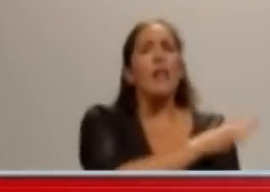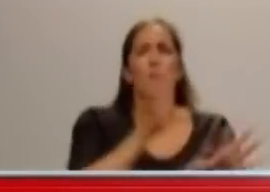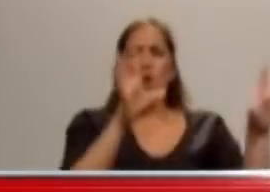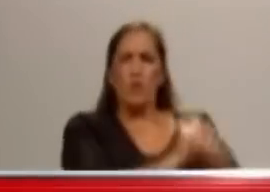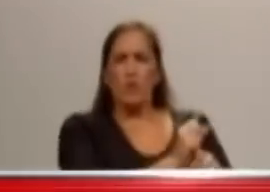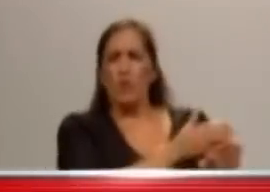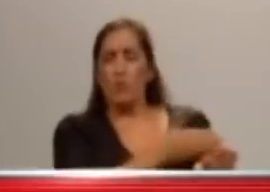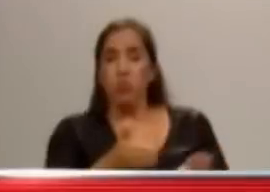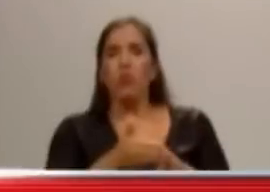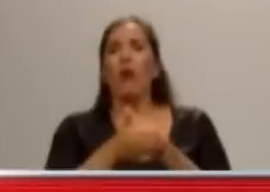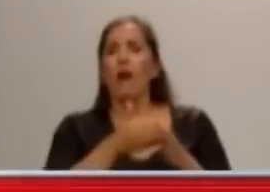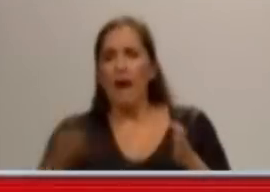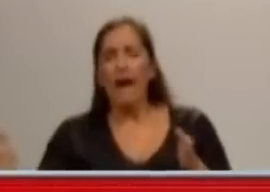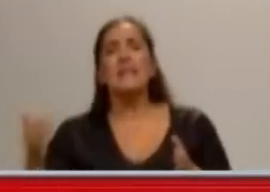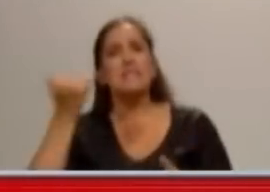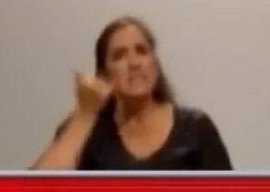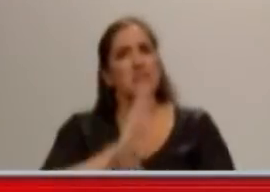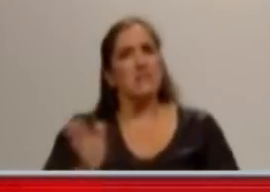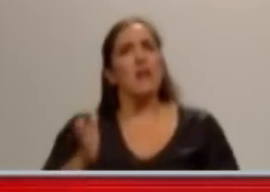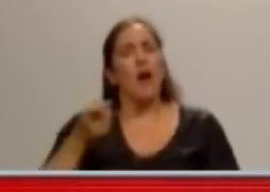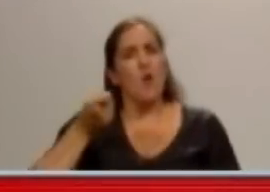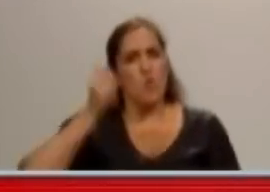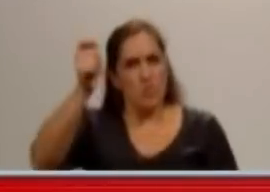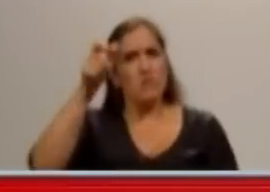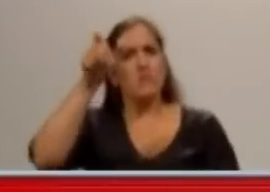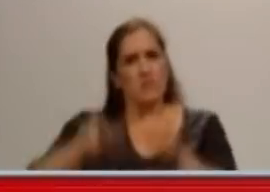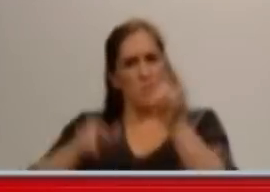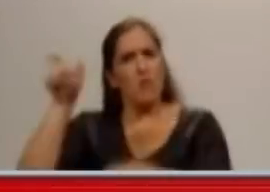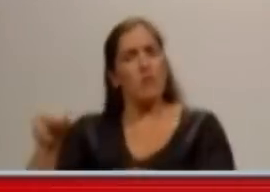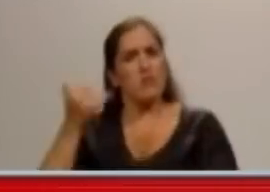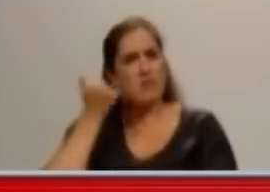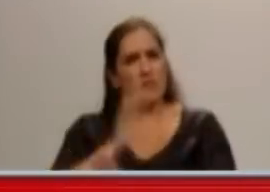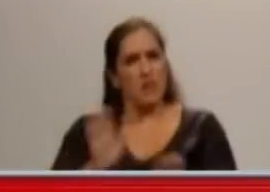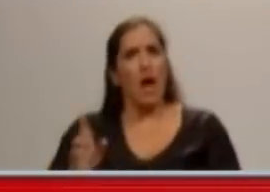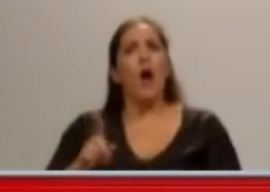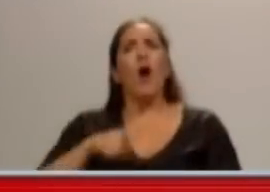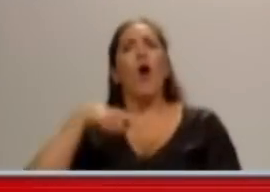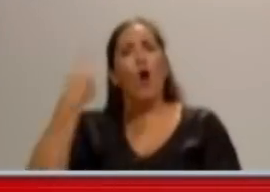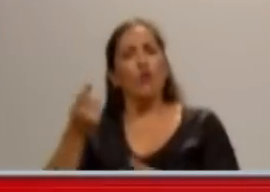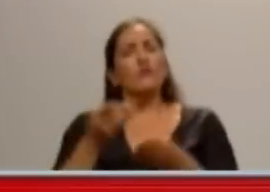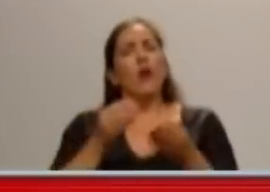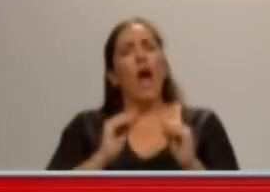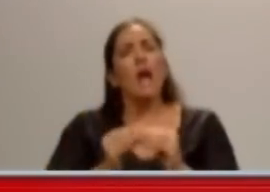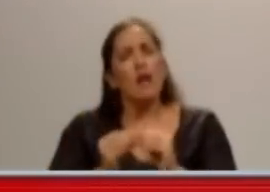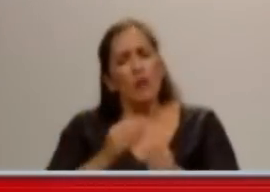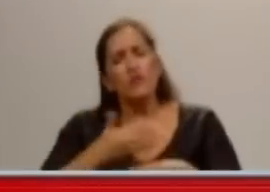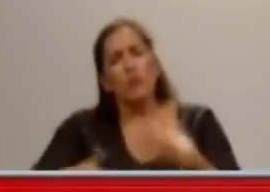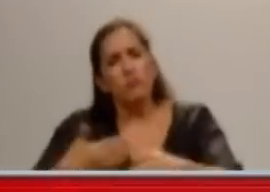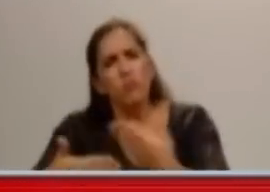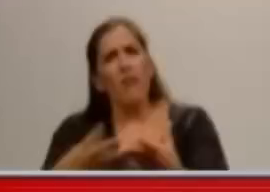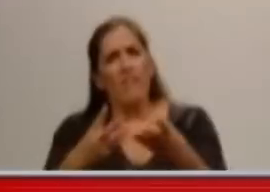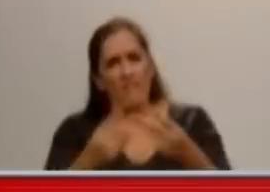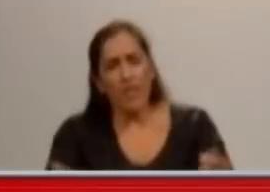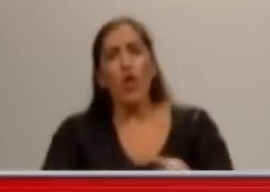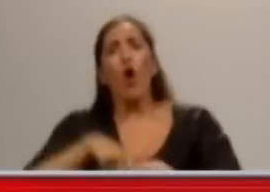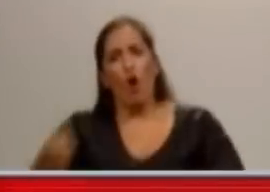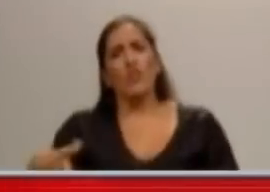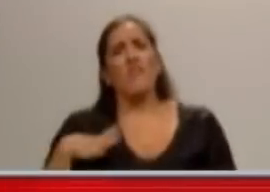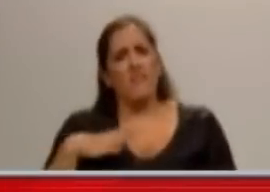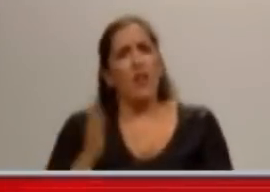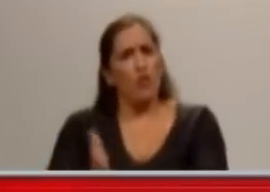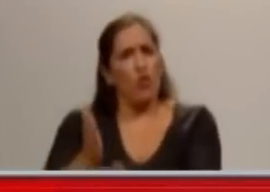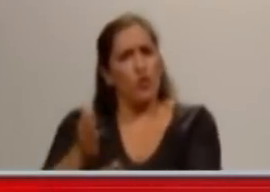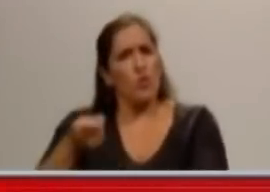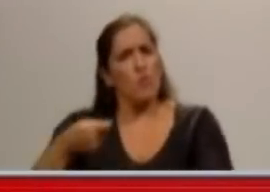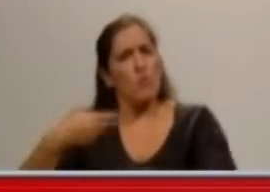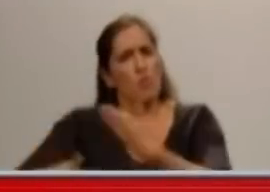magnicidio institucional que significa hecho para la República. Porque, bueno, de esto no hubo absolutamente nada, porque esto implica reconocer